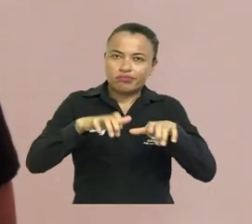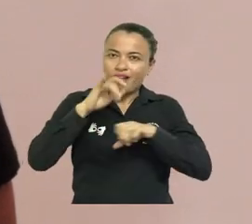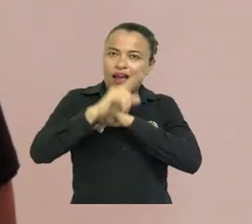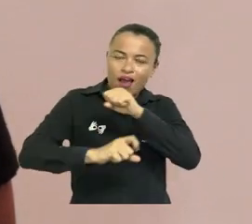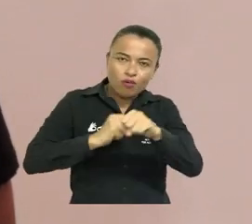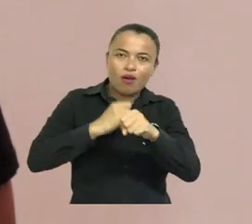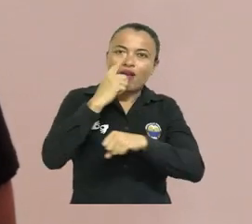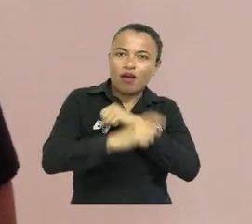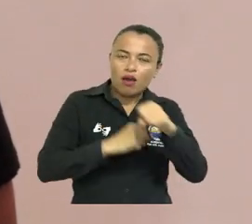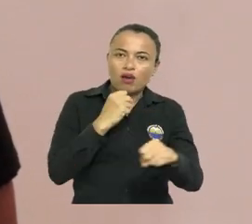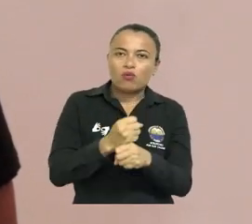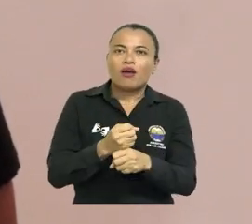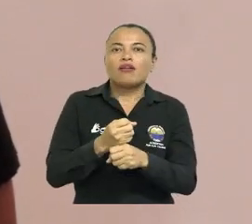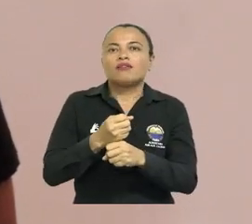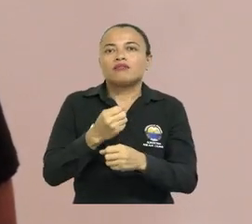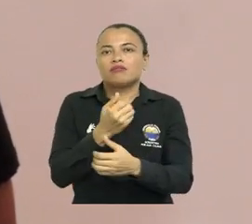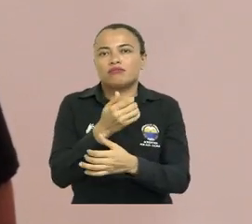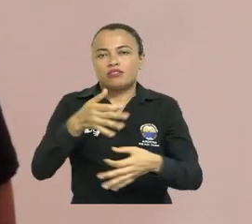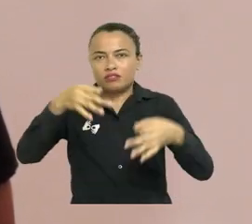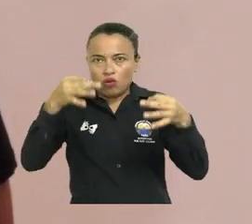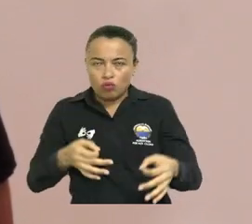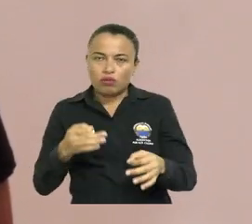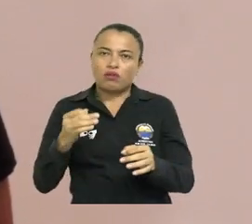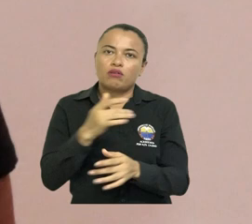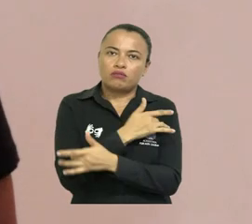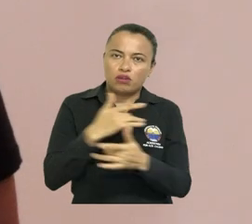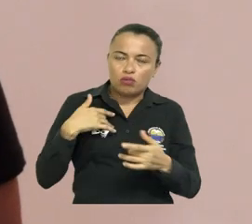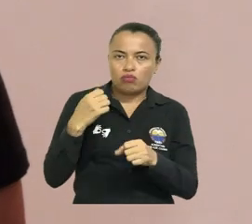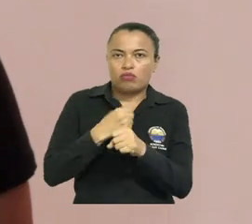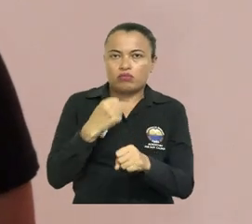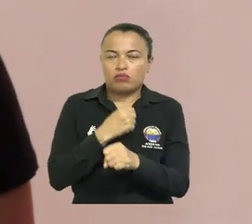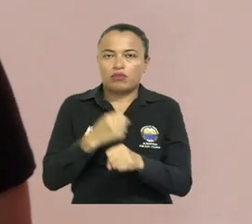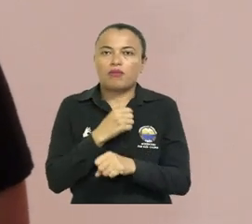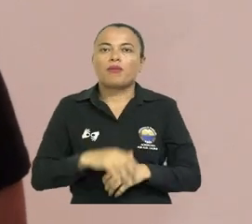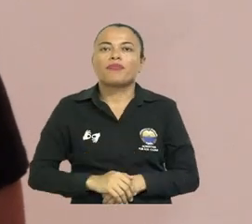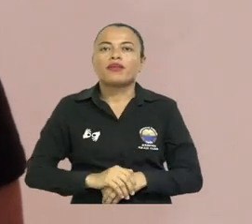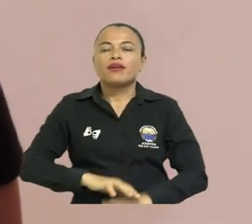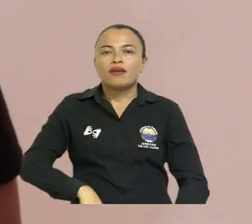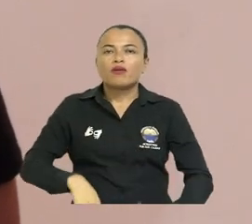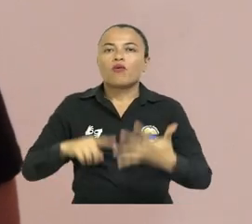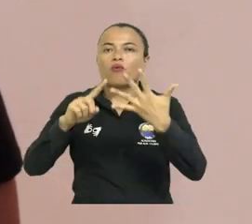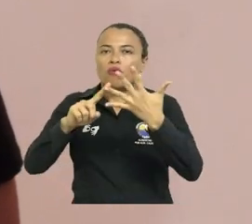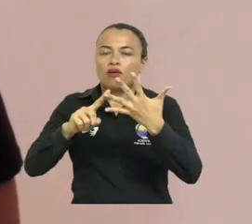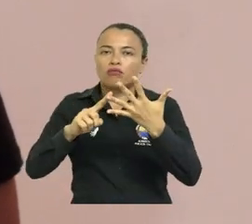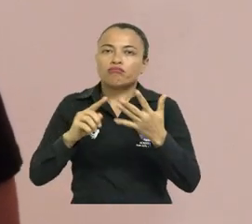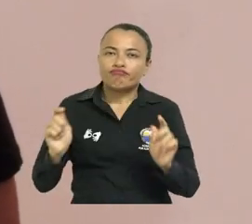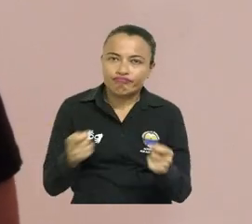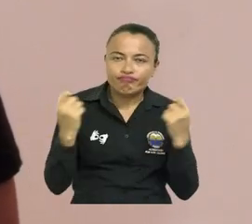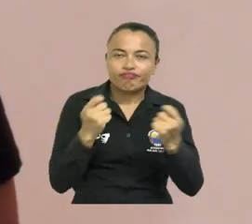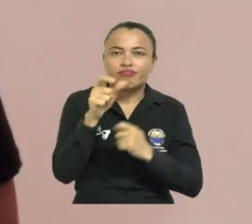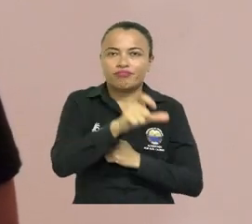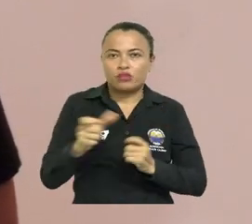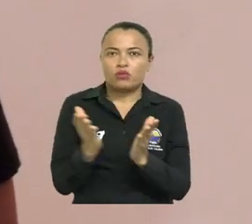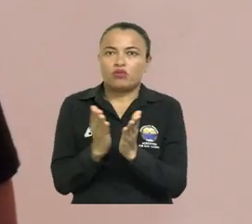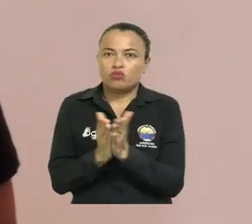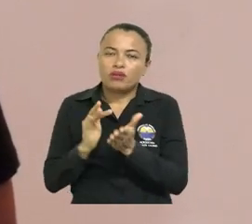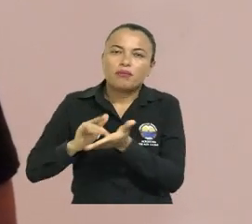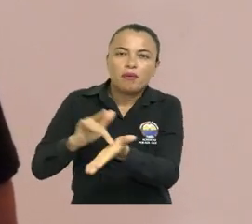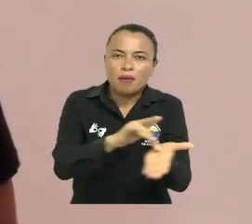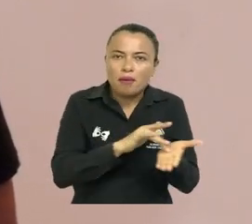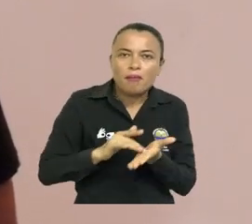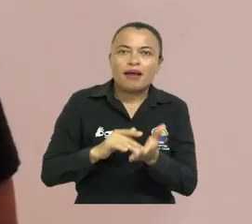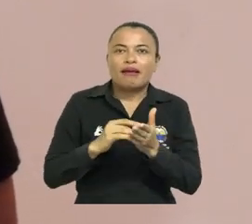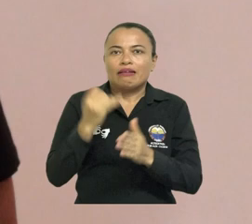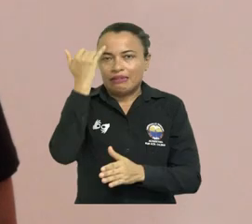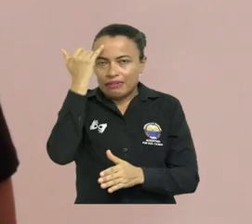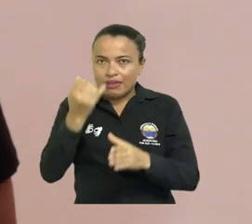para las instituciones de educación superior de la región Caribe. Cuarto, promover la participación de los estudiantes en la creación de la Asociación de